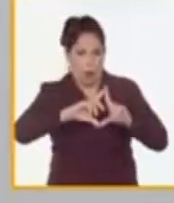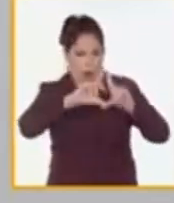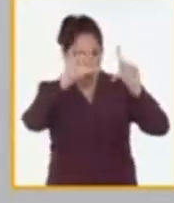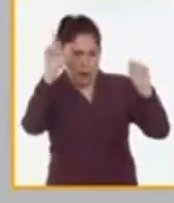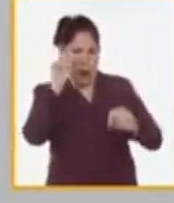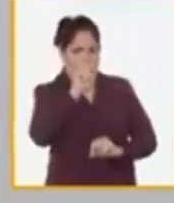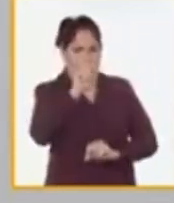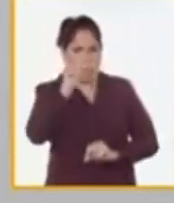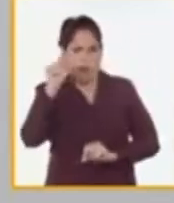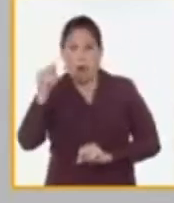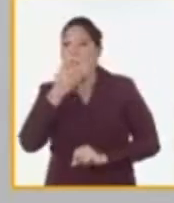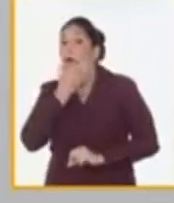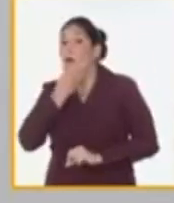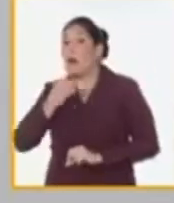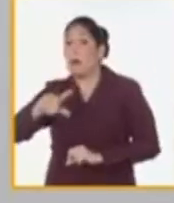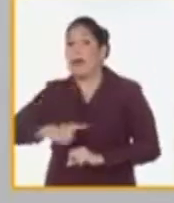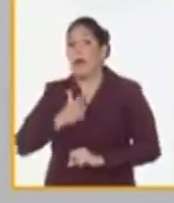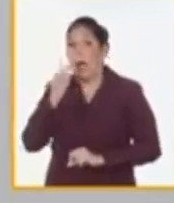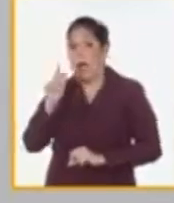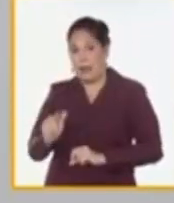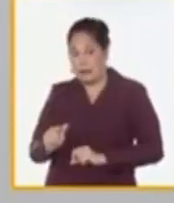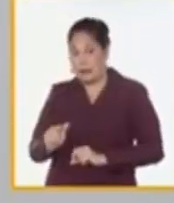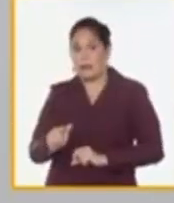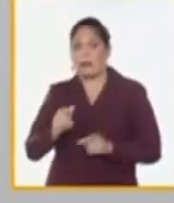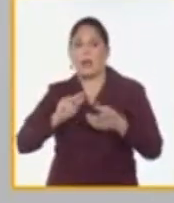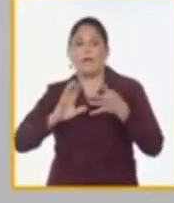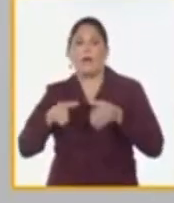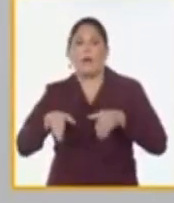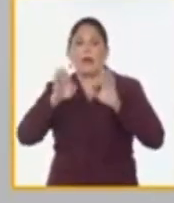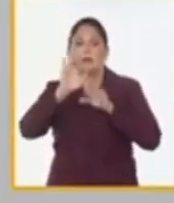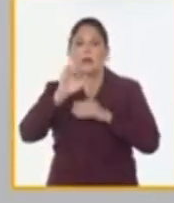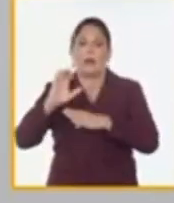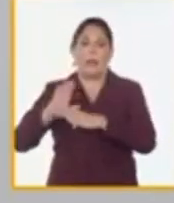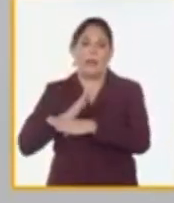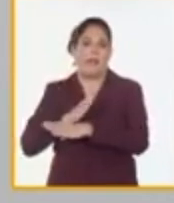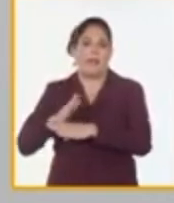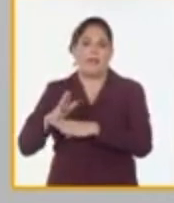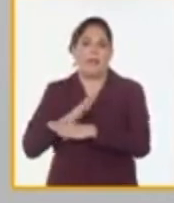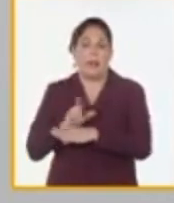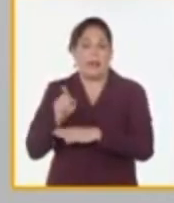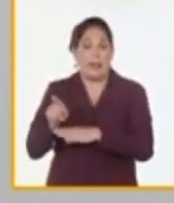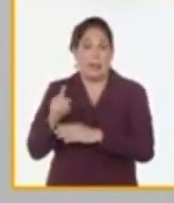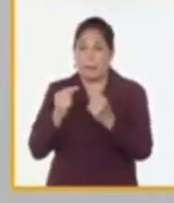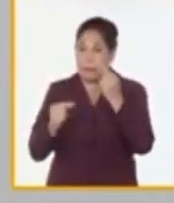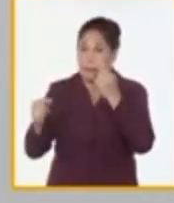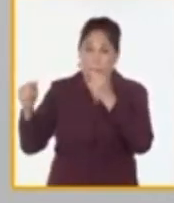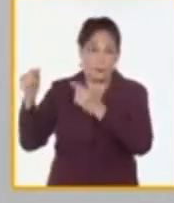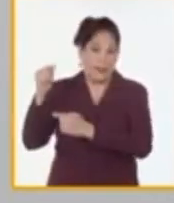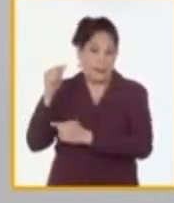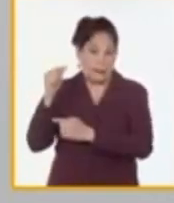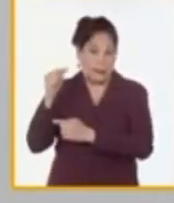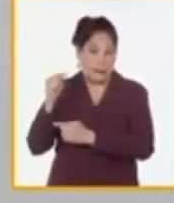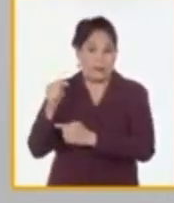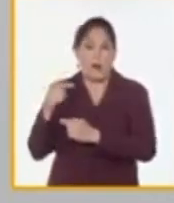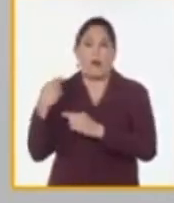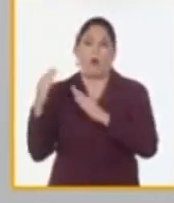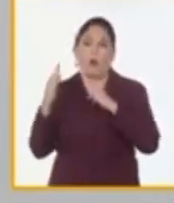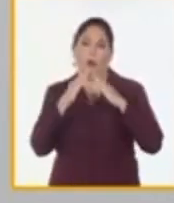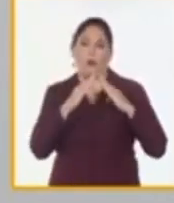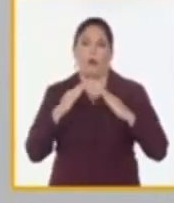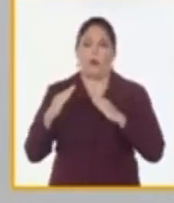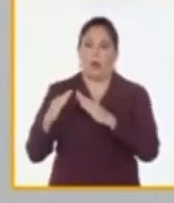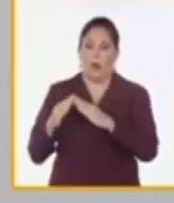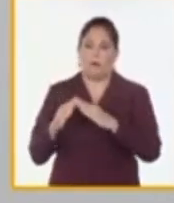Nuestros jóvenes artistas se han sumado al sistema institucional y estarán fundamentalmente en las comunidades. La